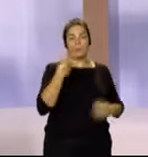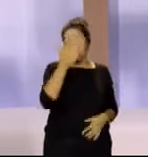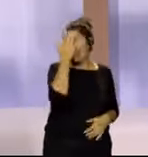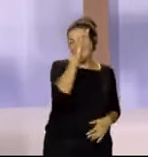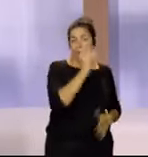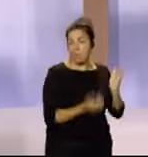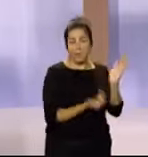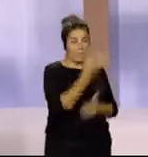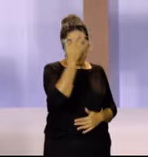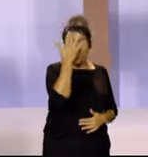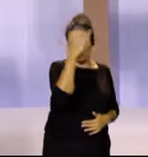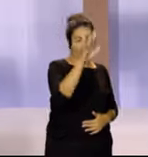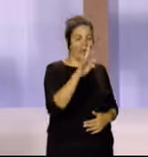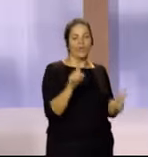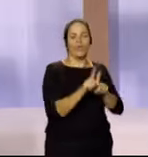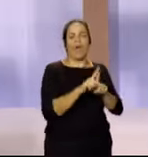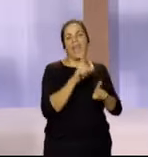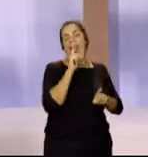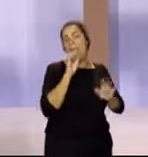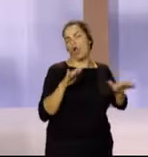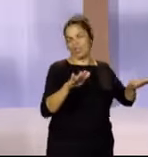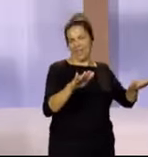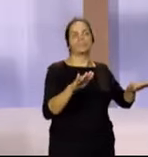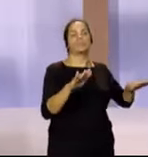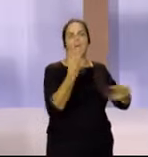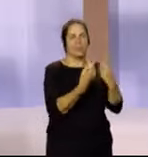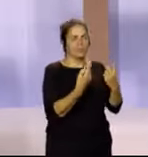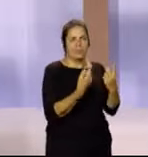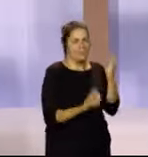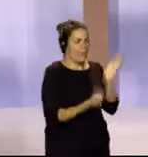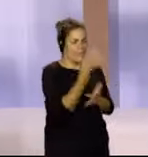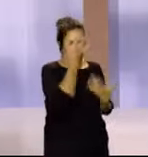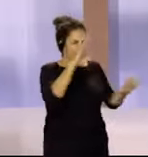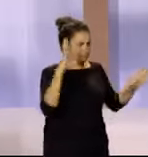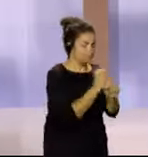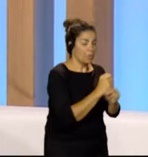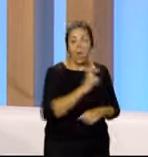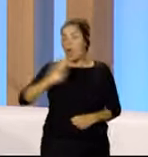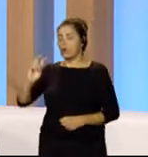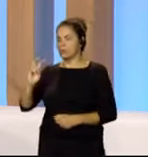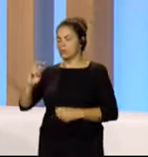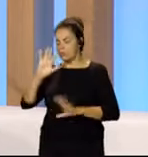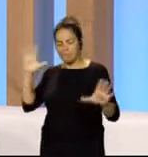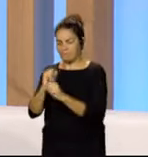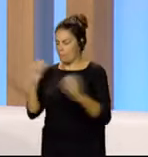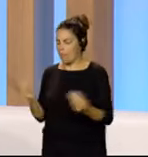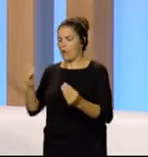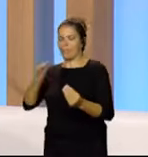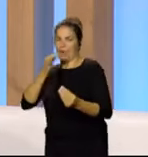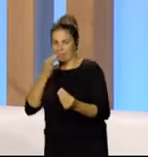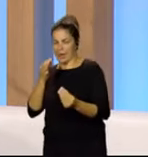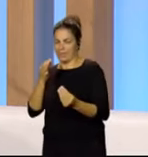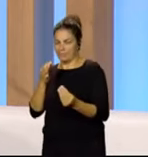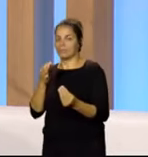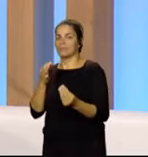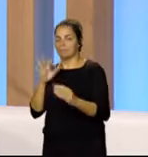están ya, que se comen el mundo, y otros que son más despertinos. Se sientan mejor en la tarde-noche. Exacto. Entonces ya lo primero que tienes que